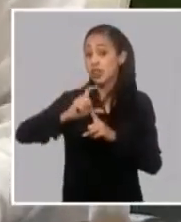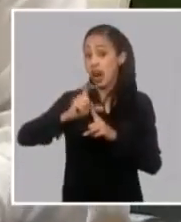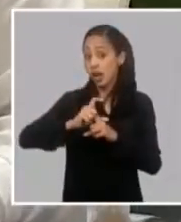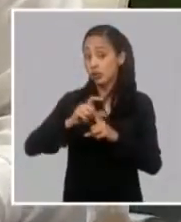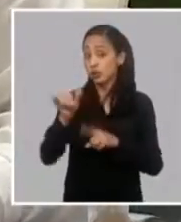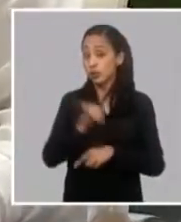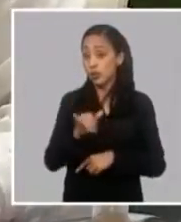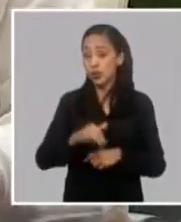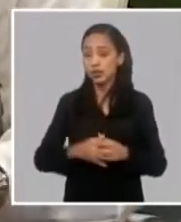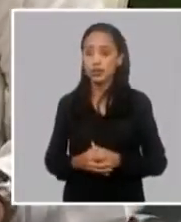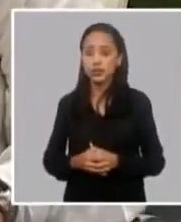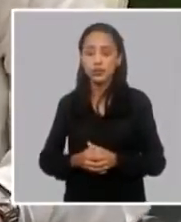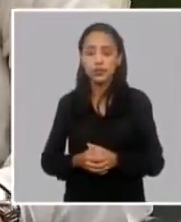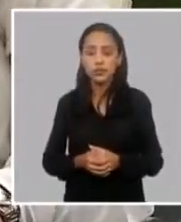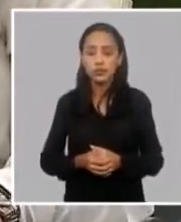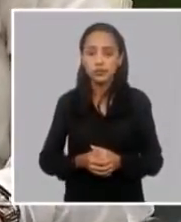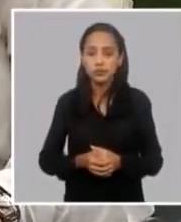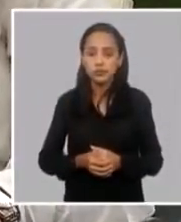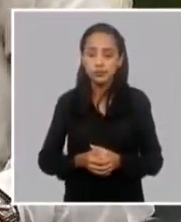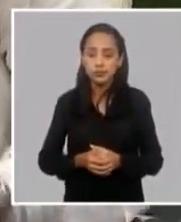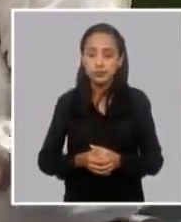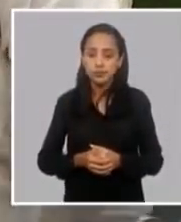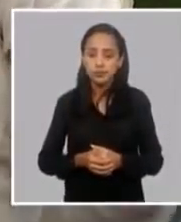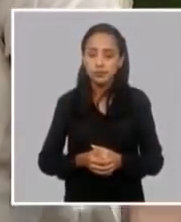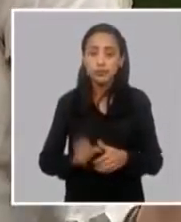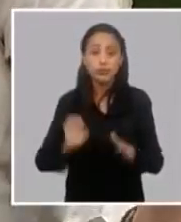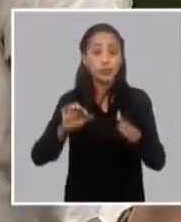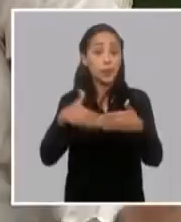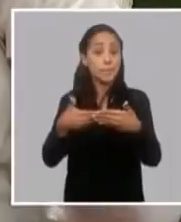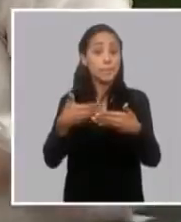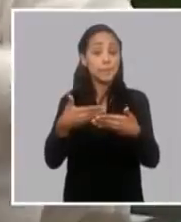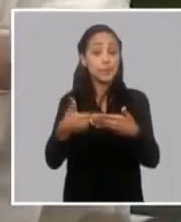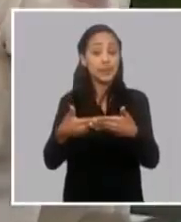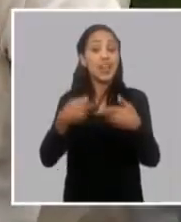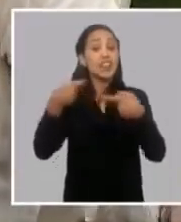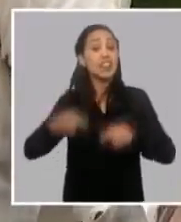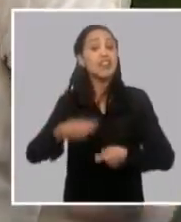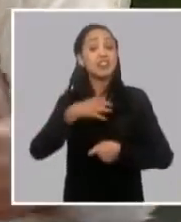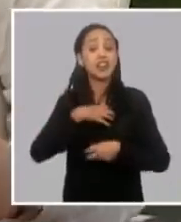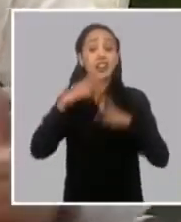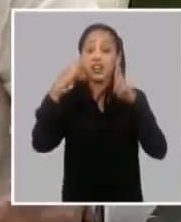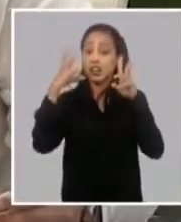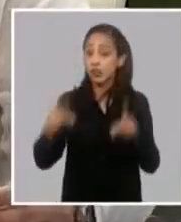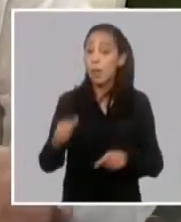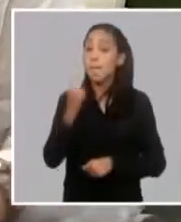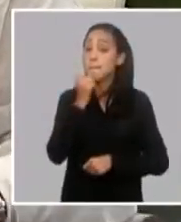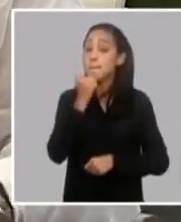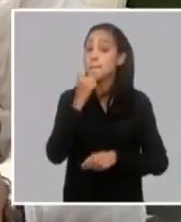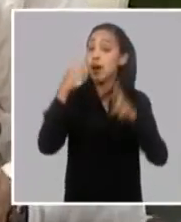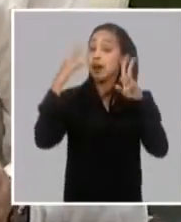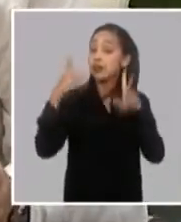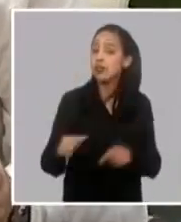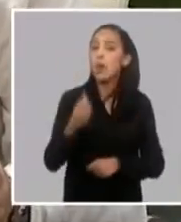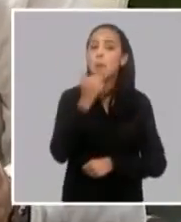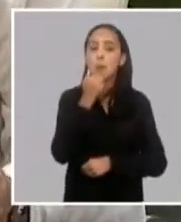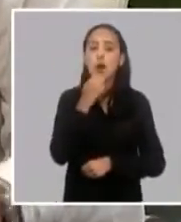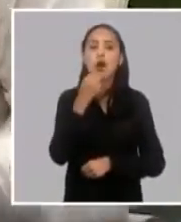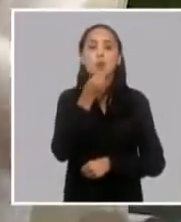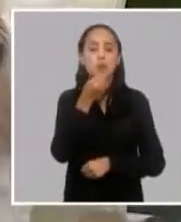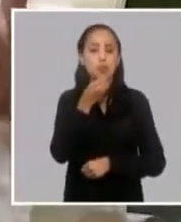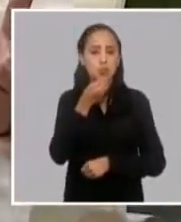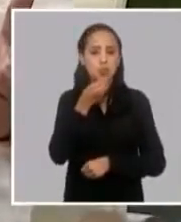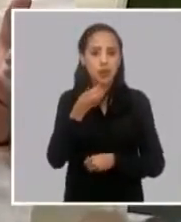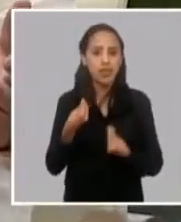vamos a decir es duro desde el punto de vista práctico la empresa tiene que tener resultados mientras más resultados tenga más puede retribuir a sus